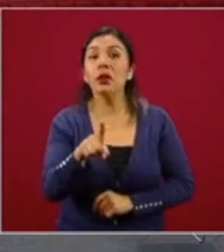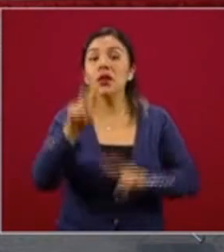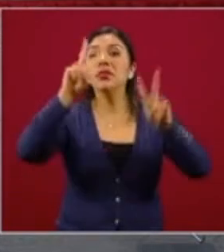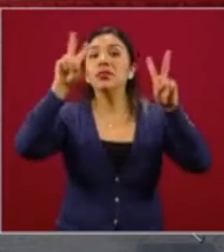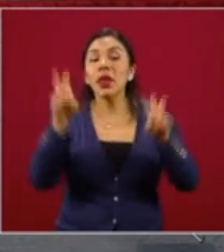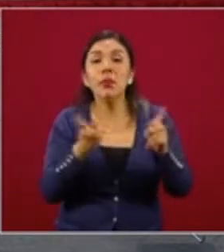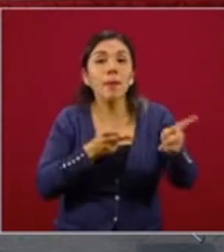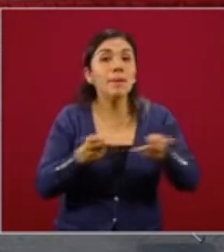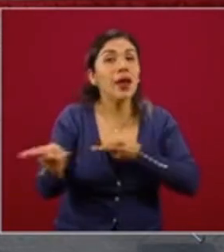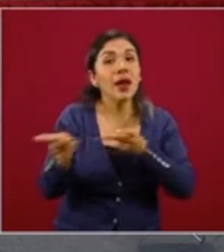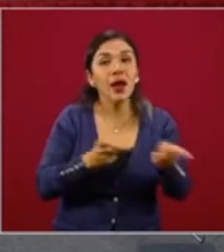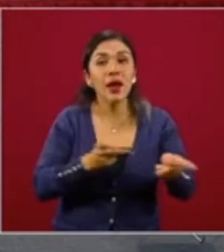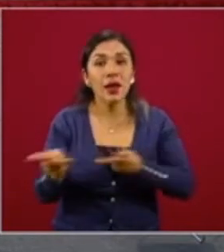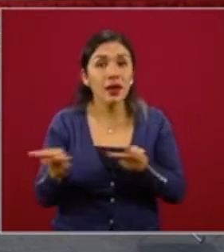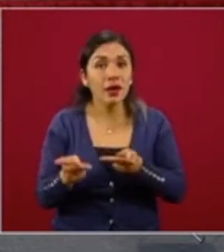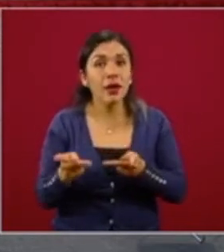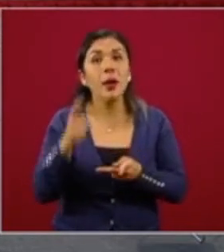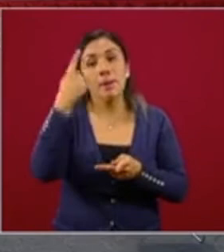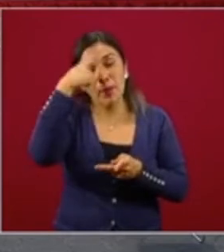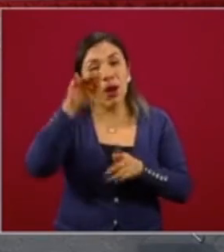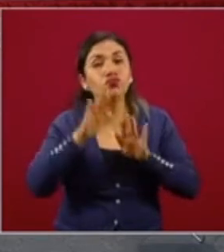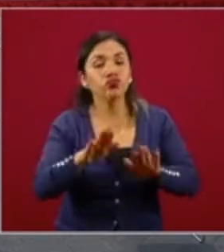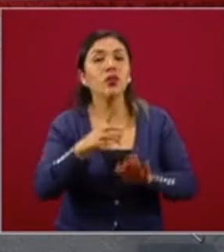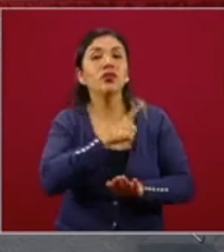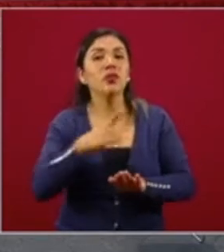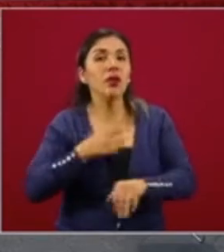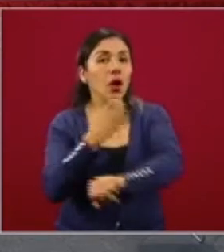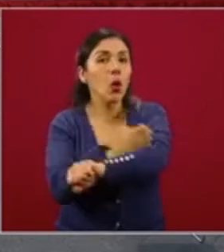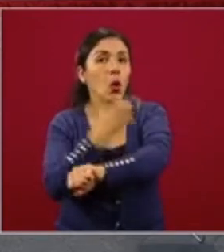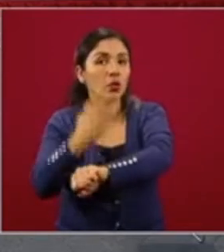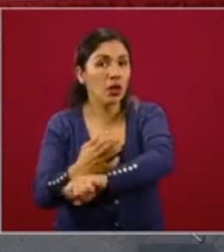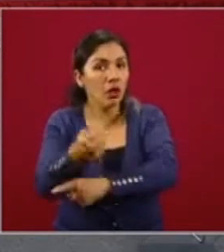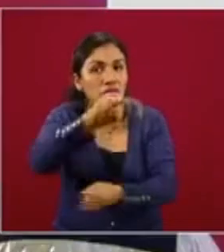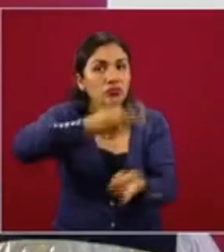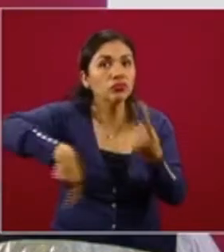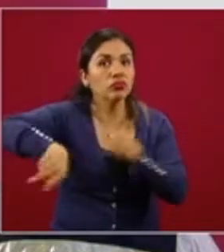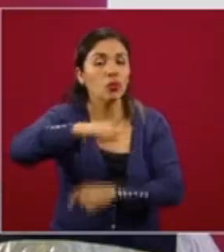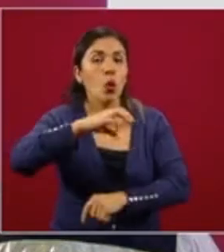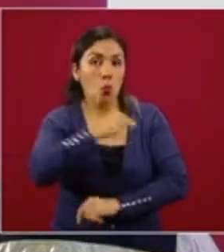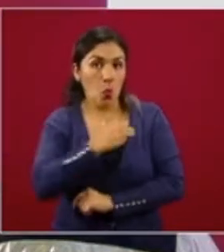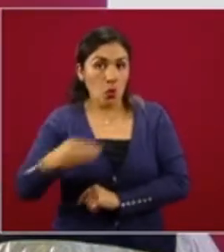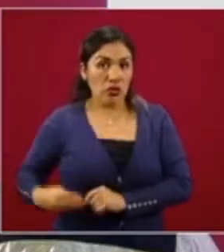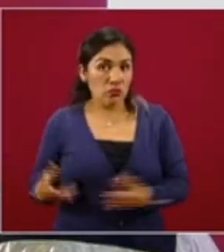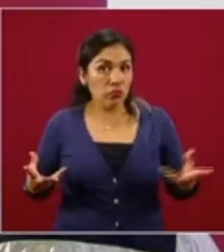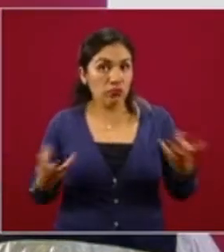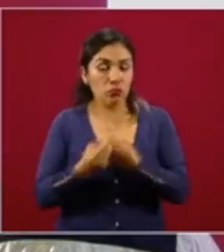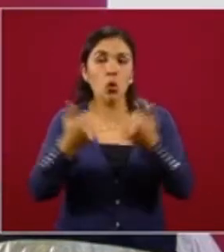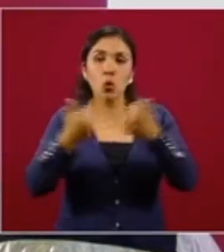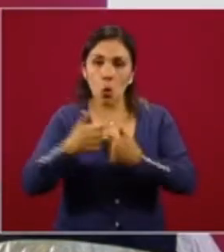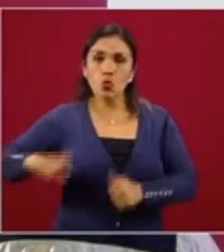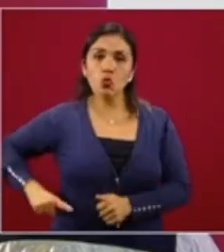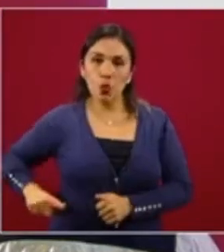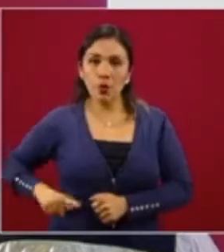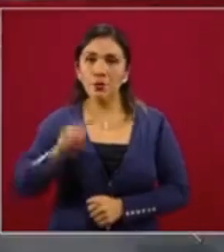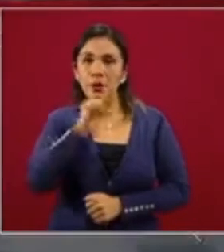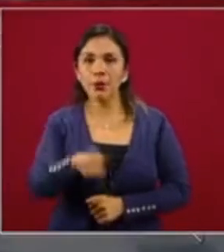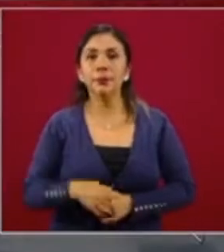tema de la planeación, y que permanezca una coordinación entre estos ocho municipios y los gobiernos. La que sigue.